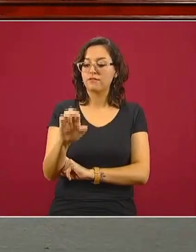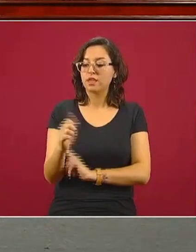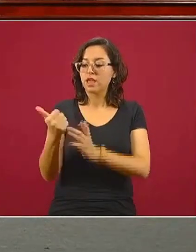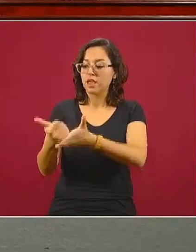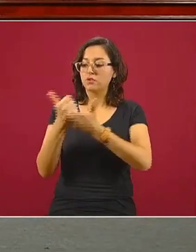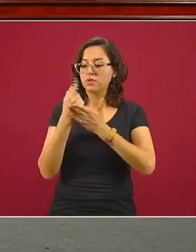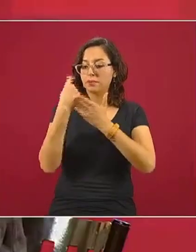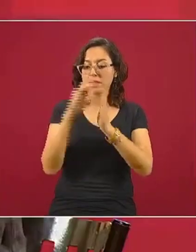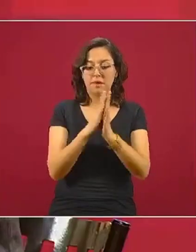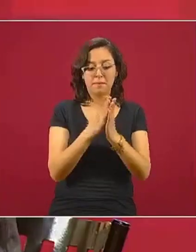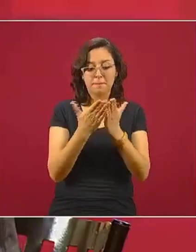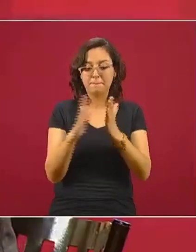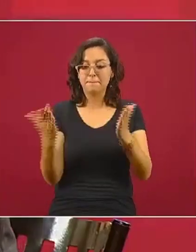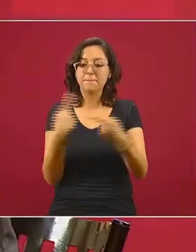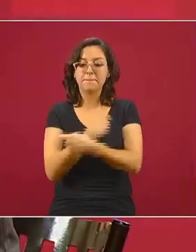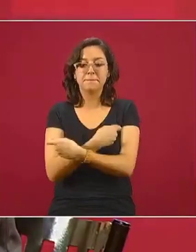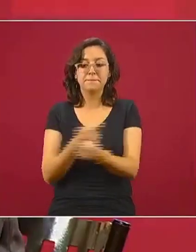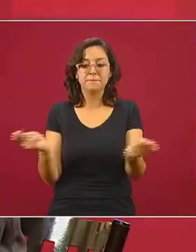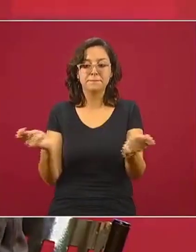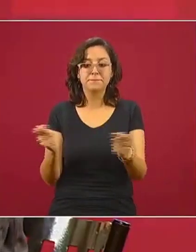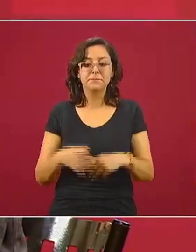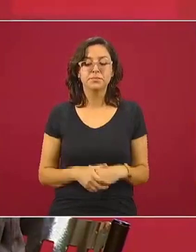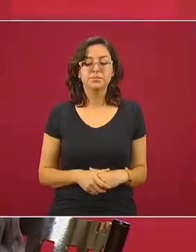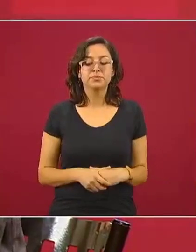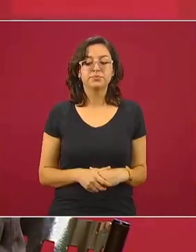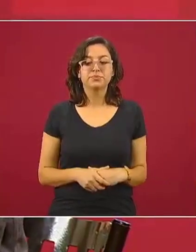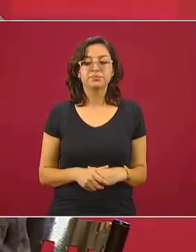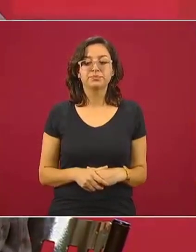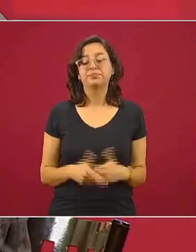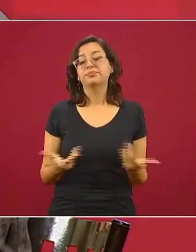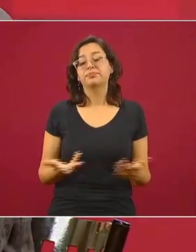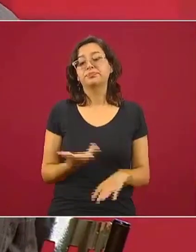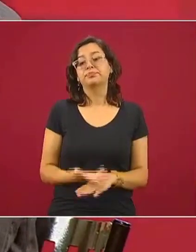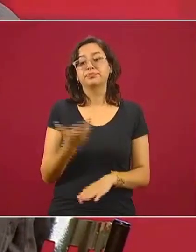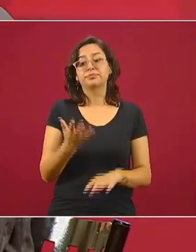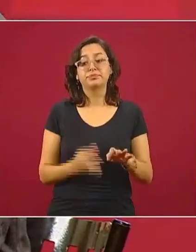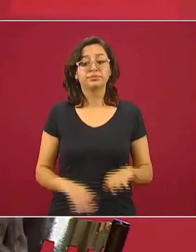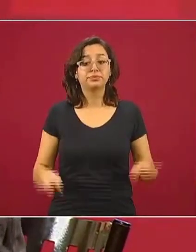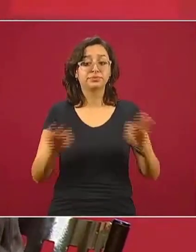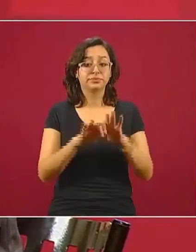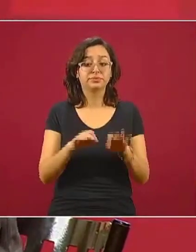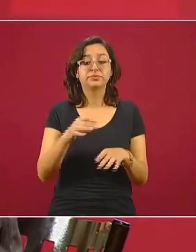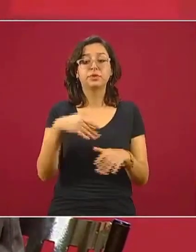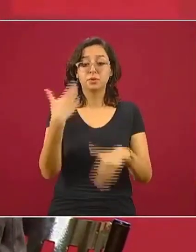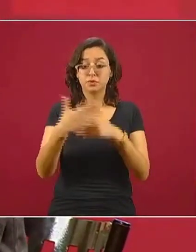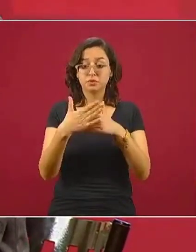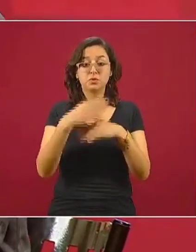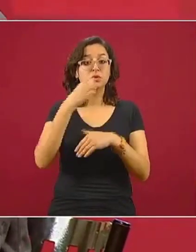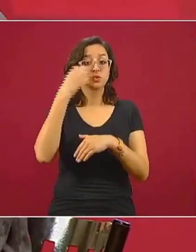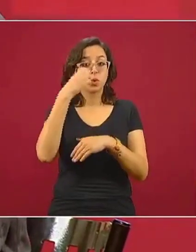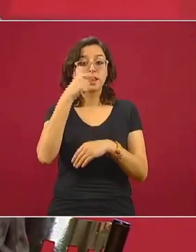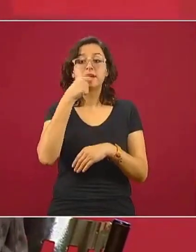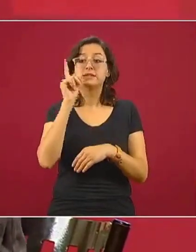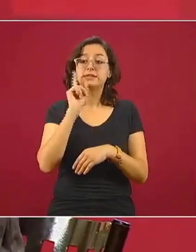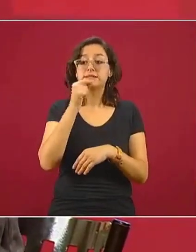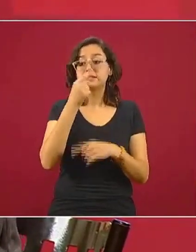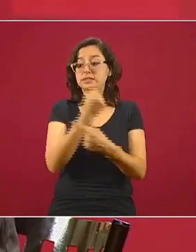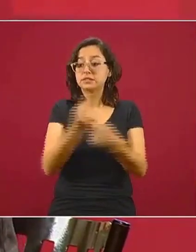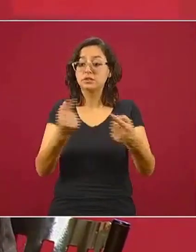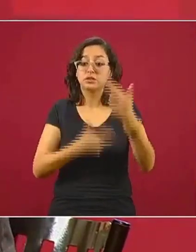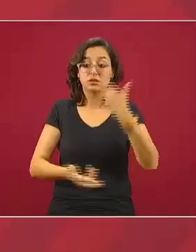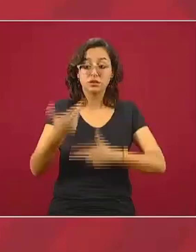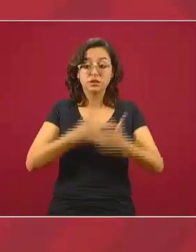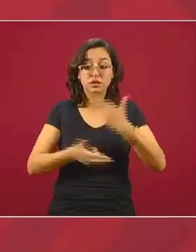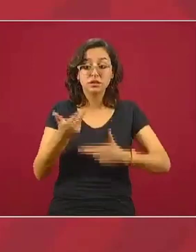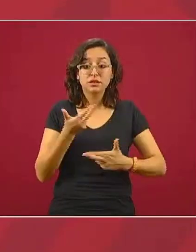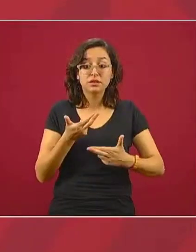una cosa muy importante es que cuando regresen las niñas y los niños a sus escuelas no van a